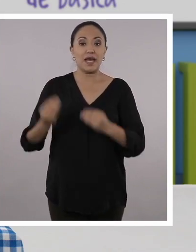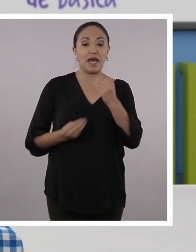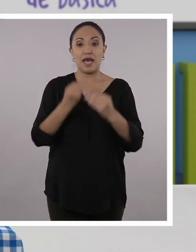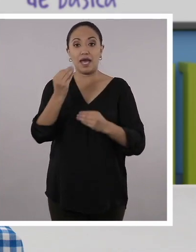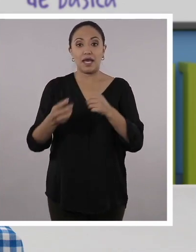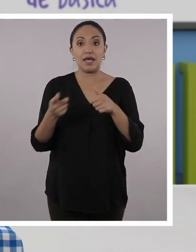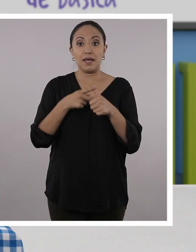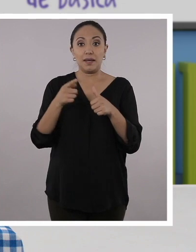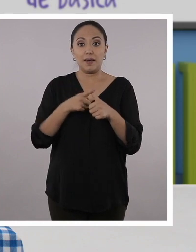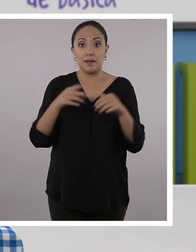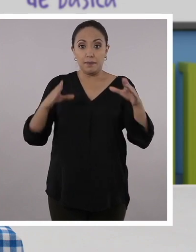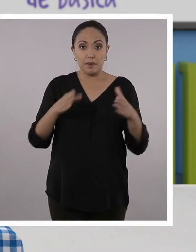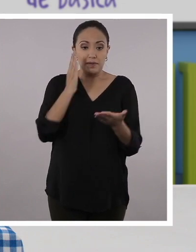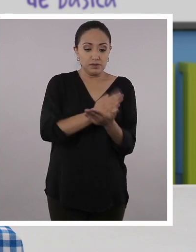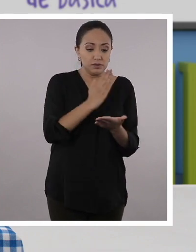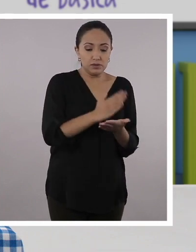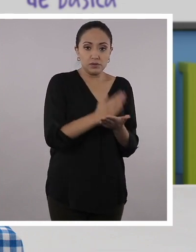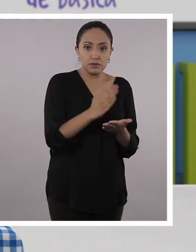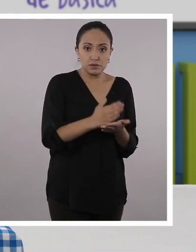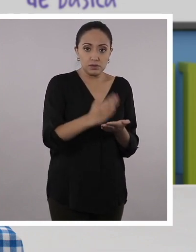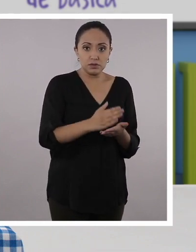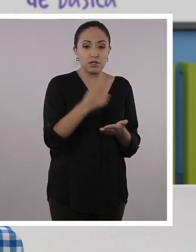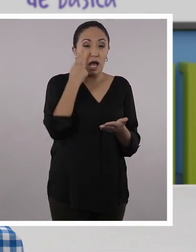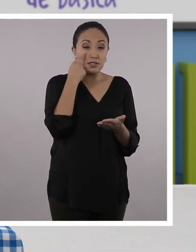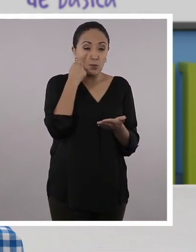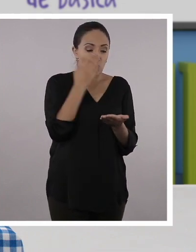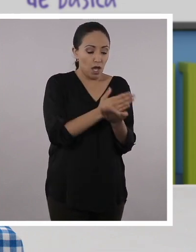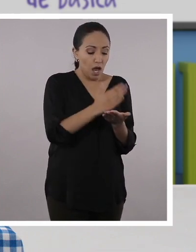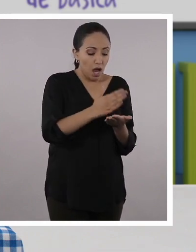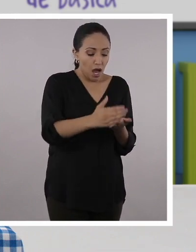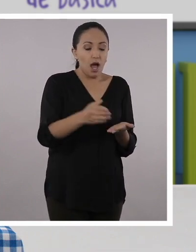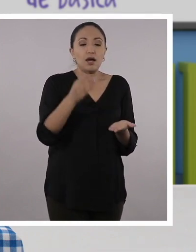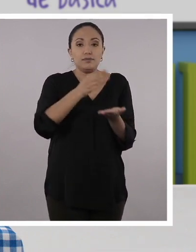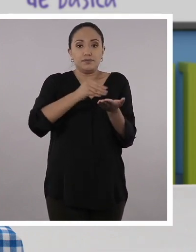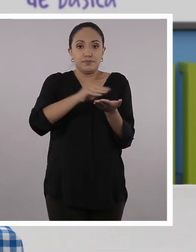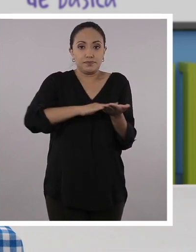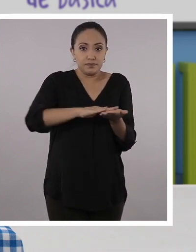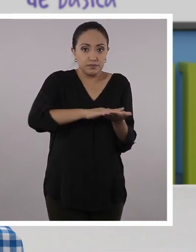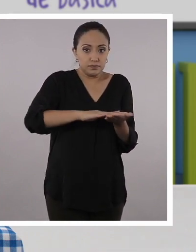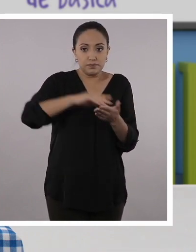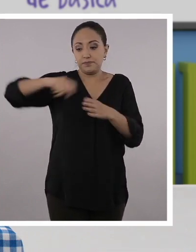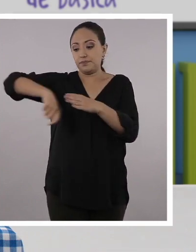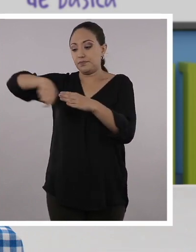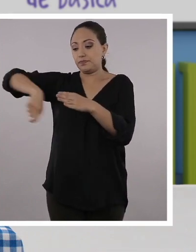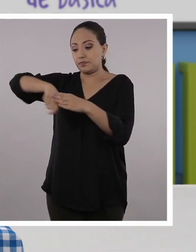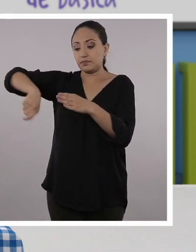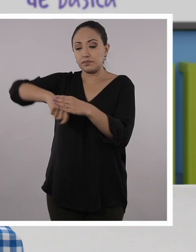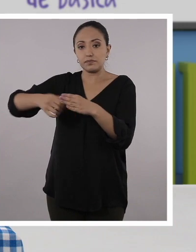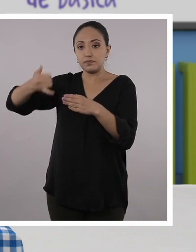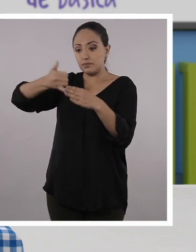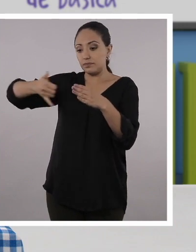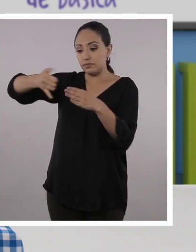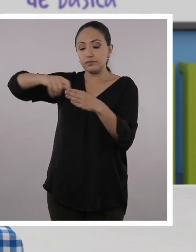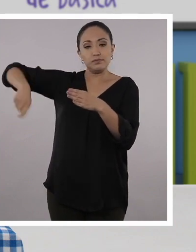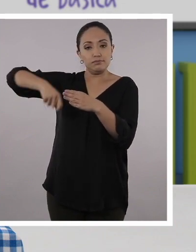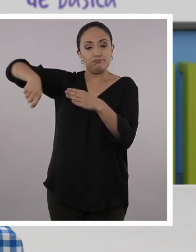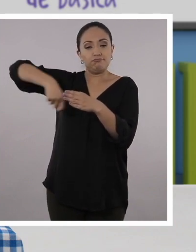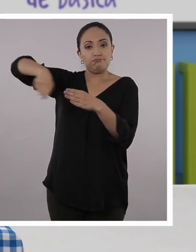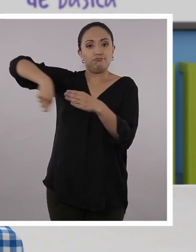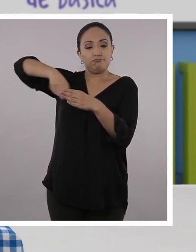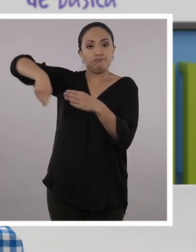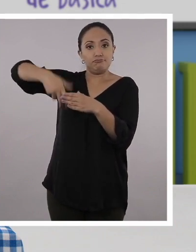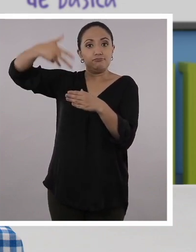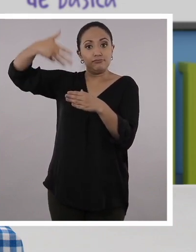primero que tienen que hacer es hacer el refrito. Cortan la cebolla, cortan el ajo, ponen en la olla, ponen el achiote, lo fríen bien